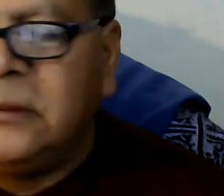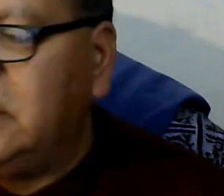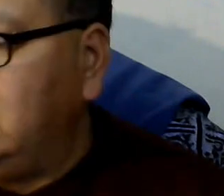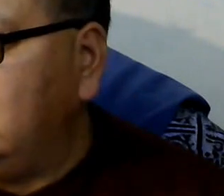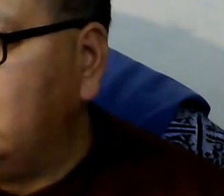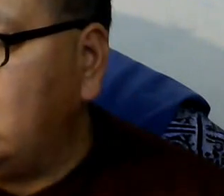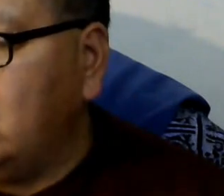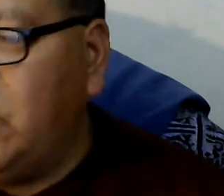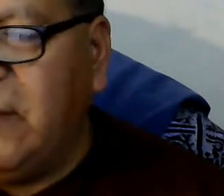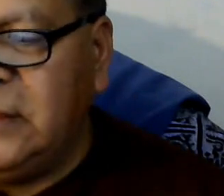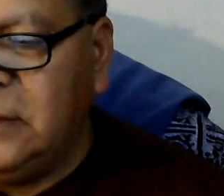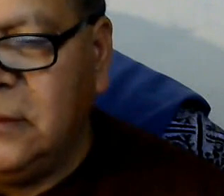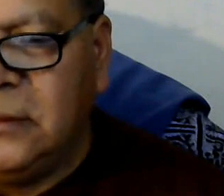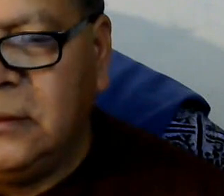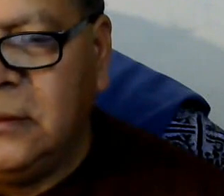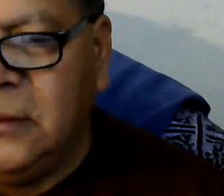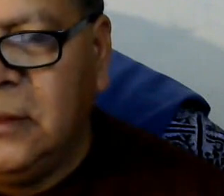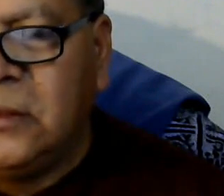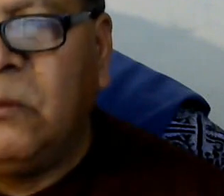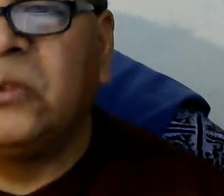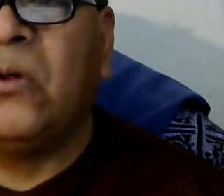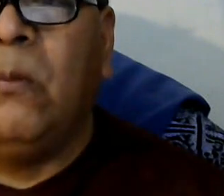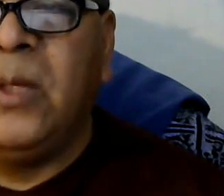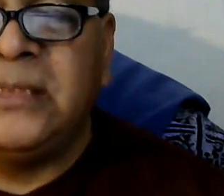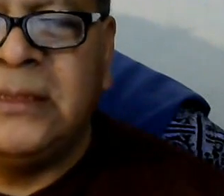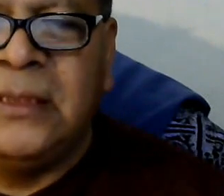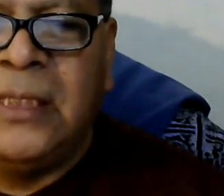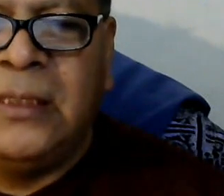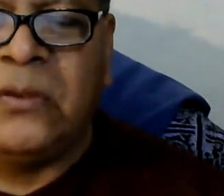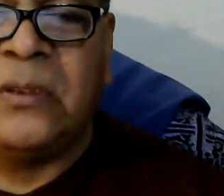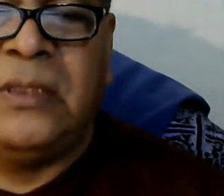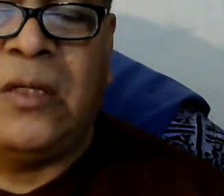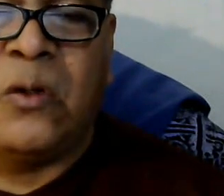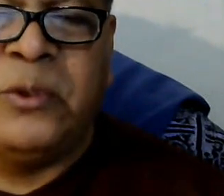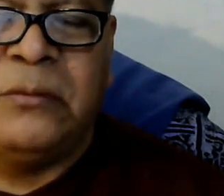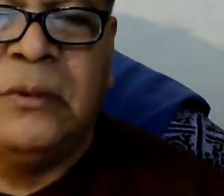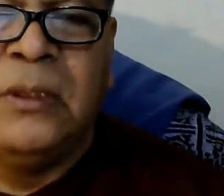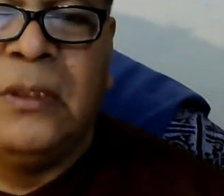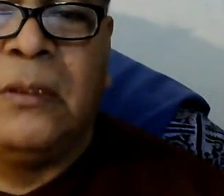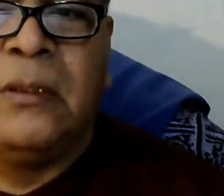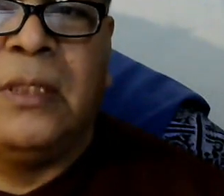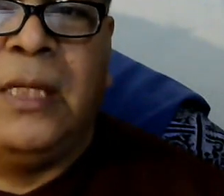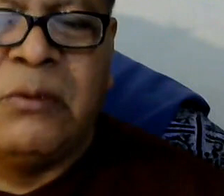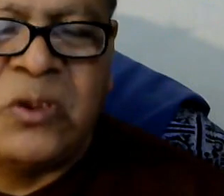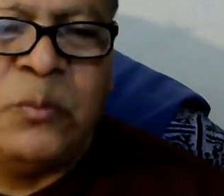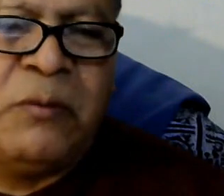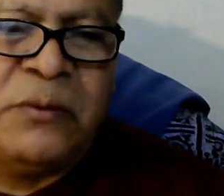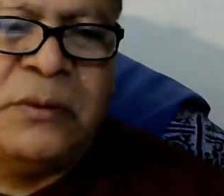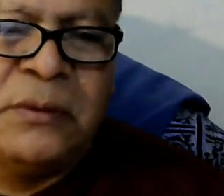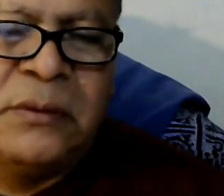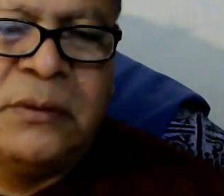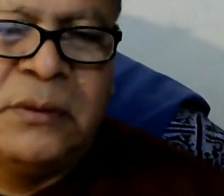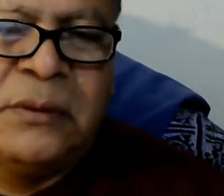pero este somos los culpables somos cómplices de los de la corrupción en nuestros